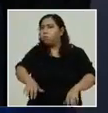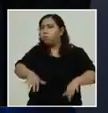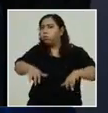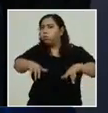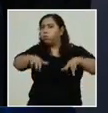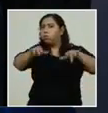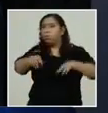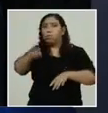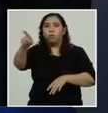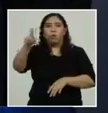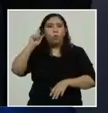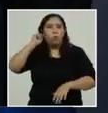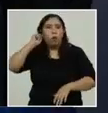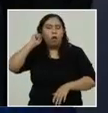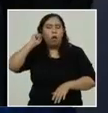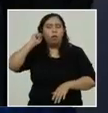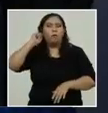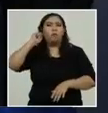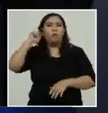en otras zonas